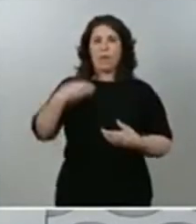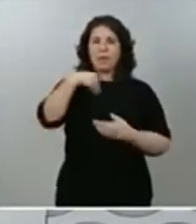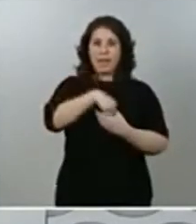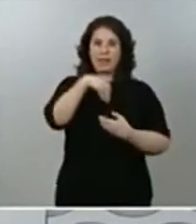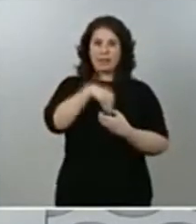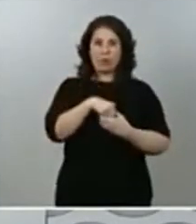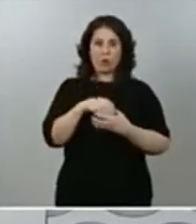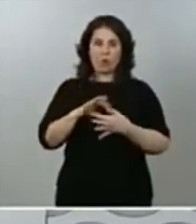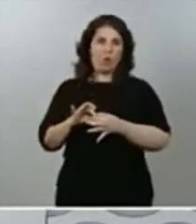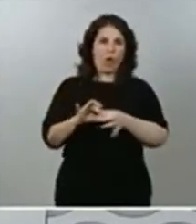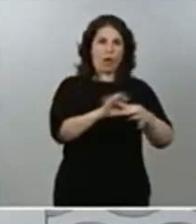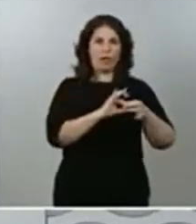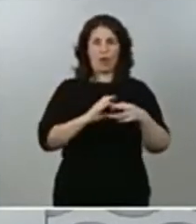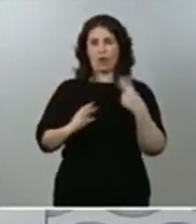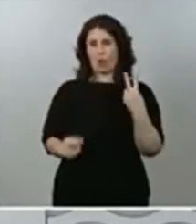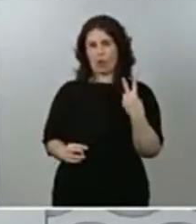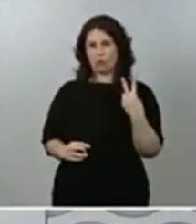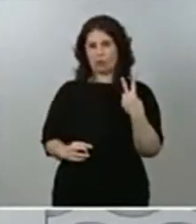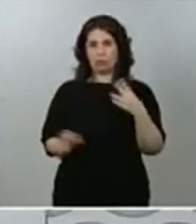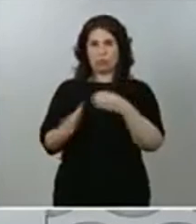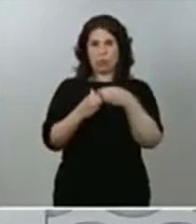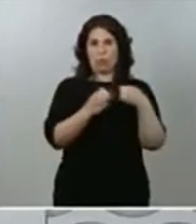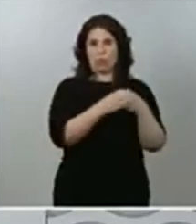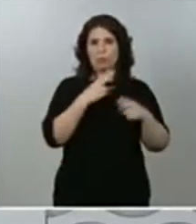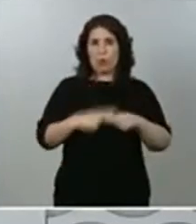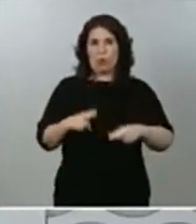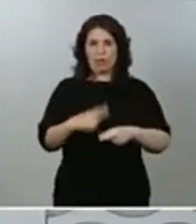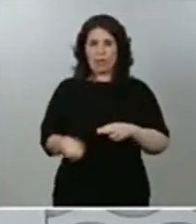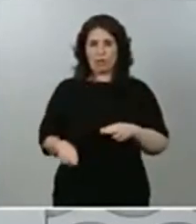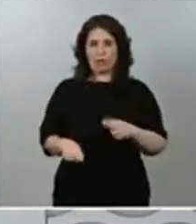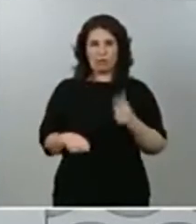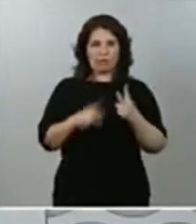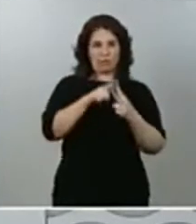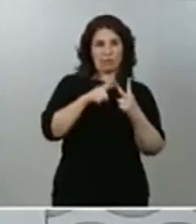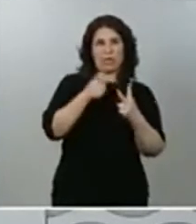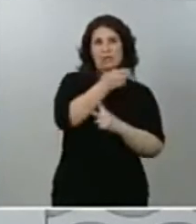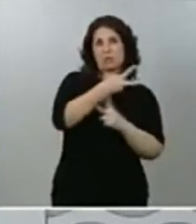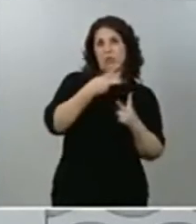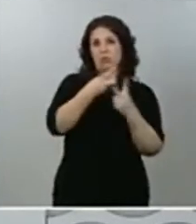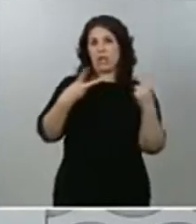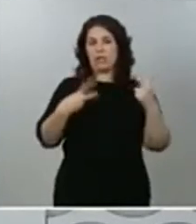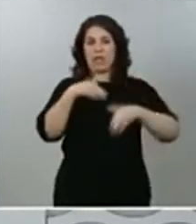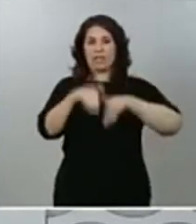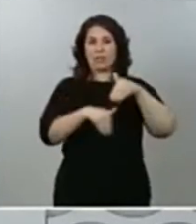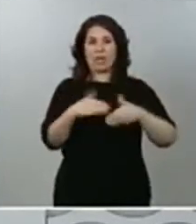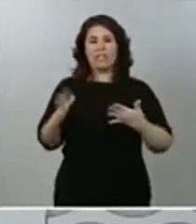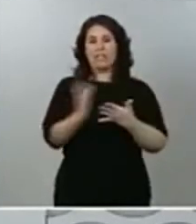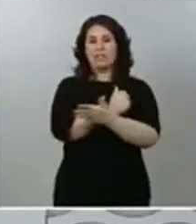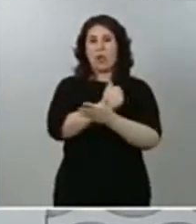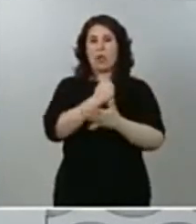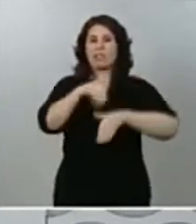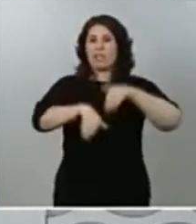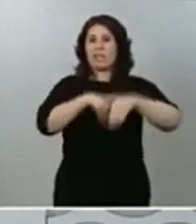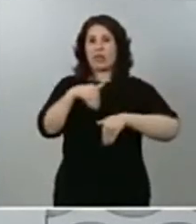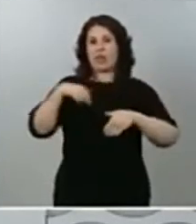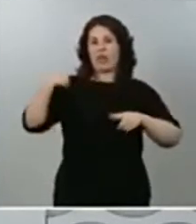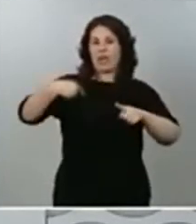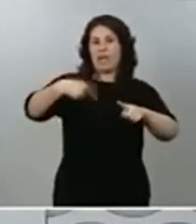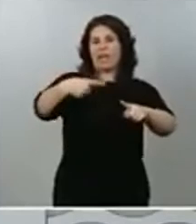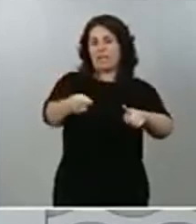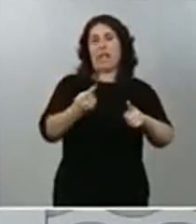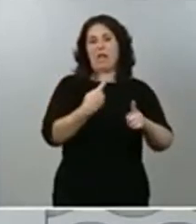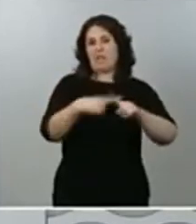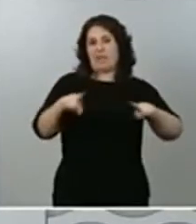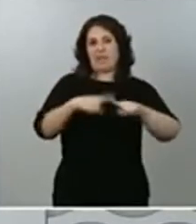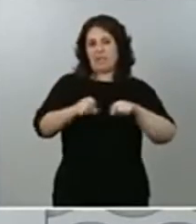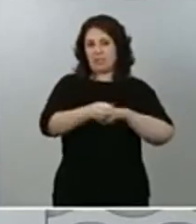partidos distintos, que tienen diferentes resultados electorales en todas las contiendas que se van celebrando. Y lo que sí le puedo